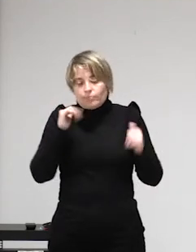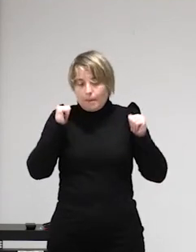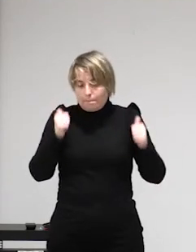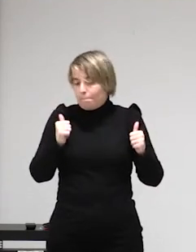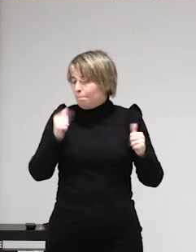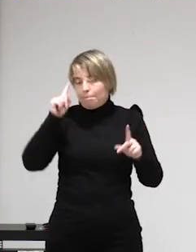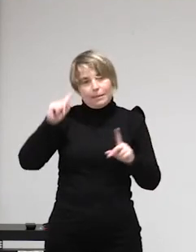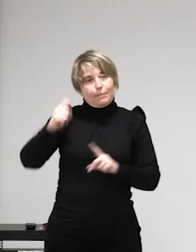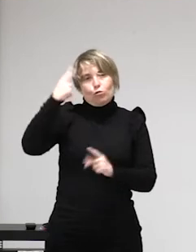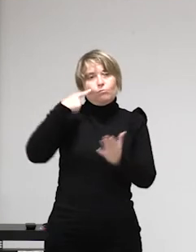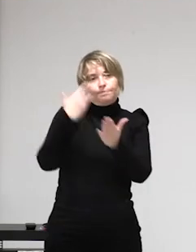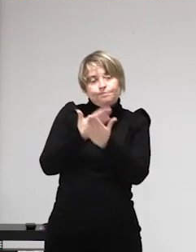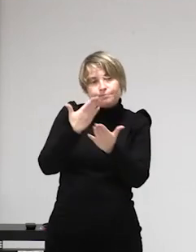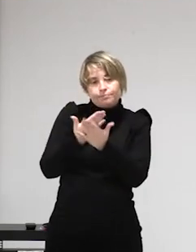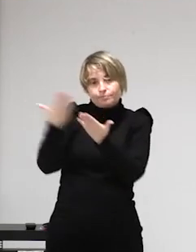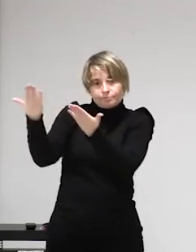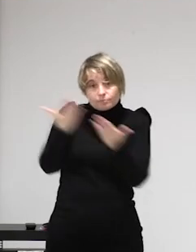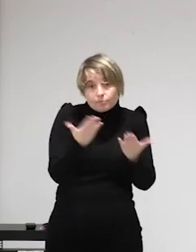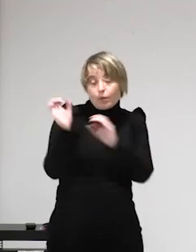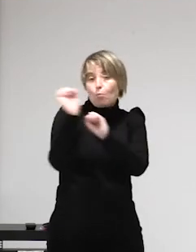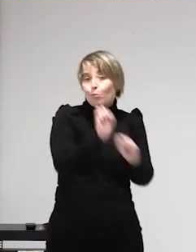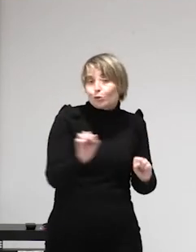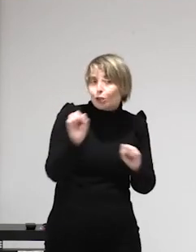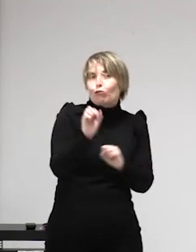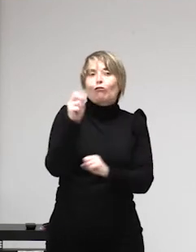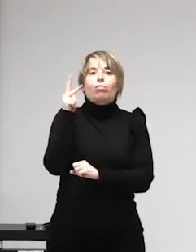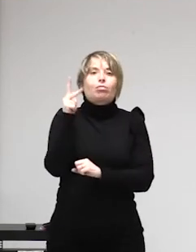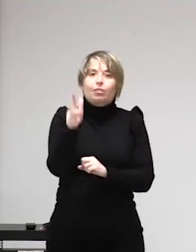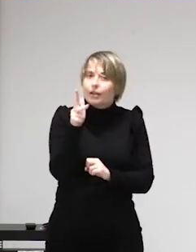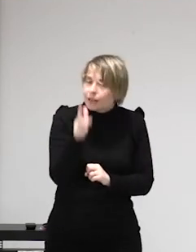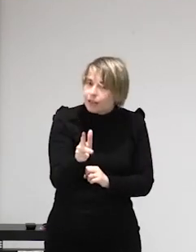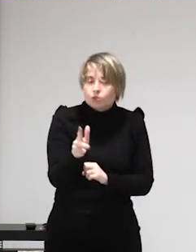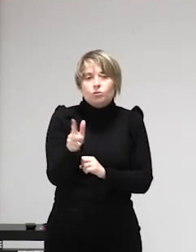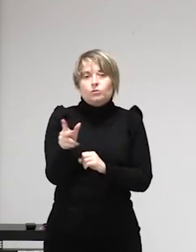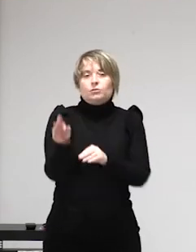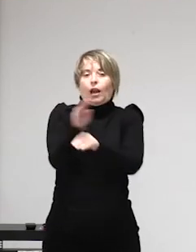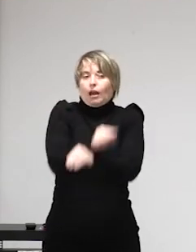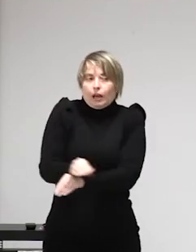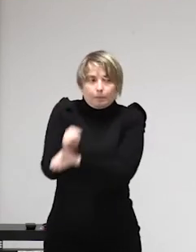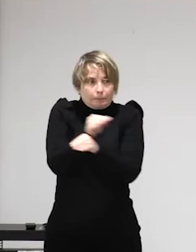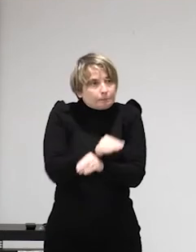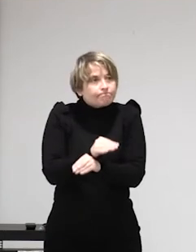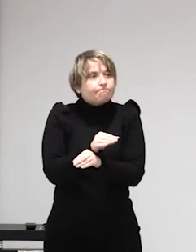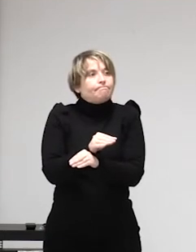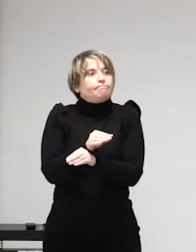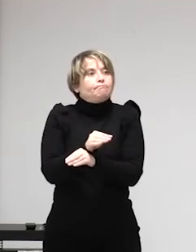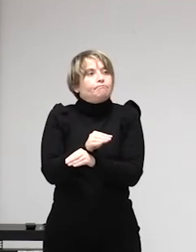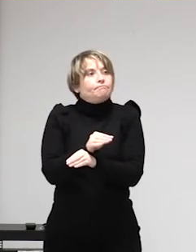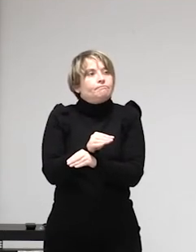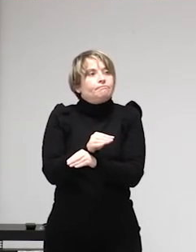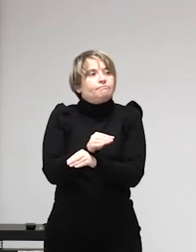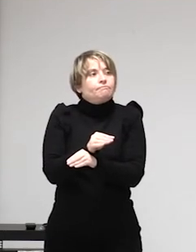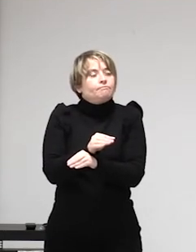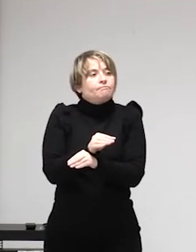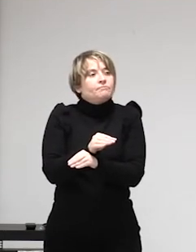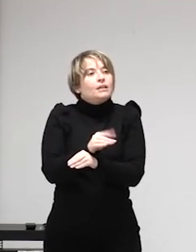personas de mi colectivo son personas migrantes es más yo voy a hablar a título personal de acuerdo no hablo ni por mi colectivo ni por el movimiento de